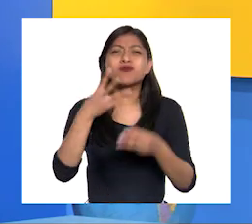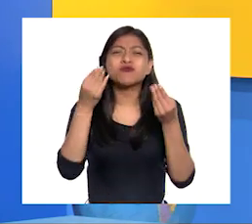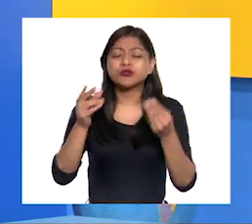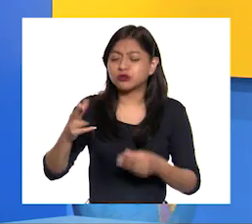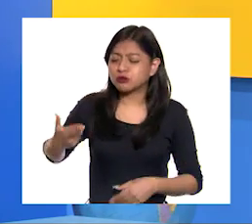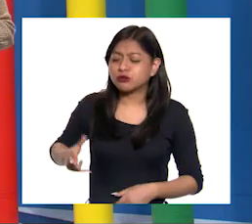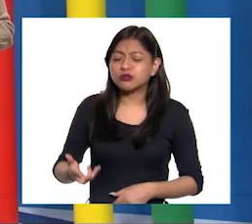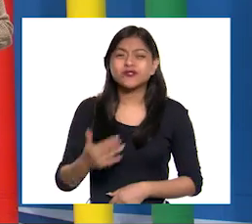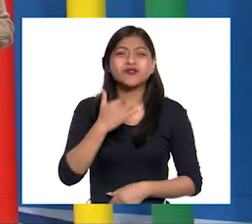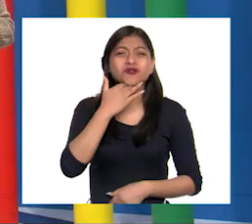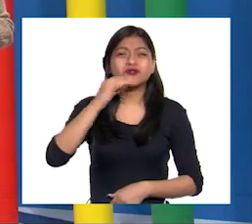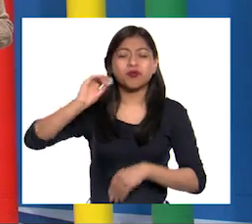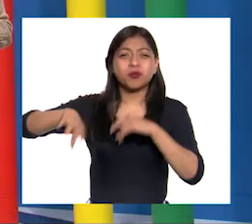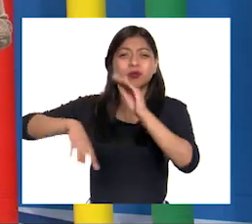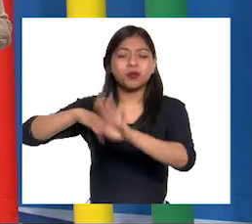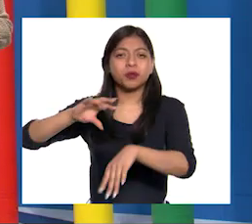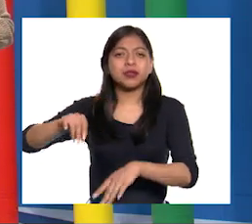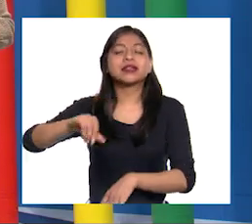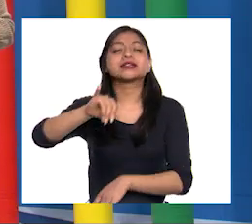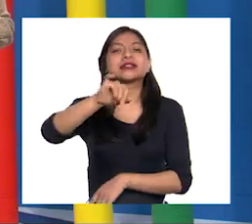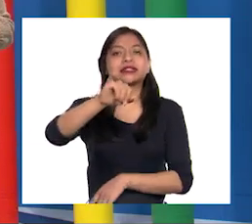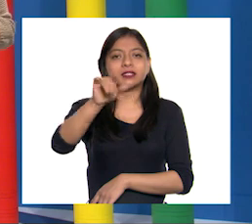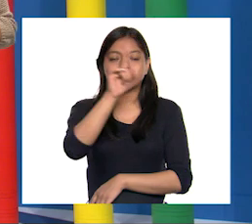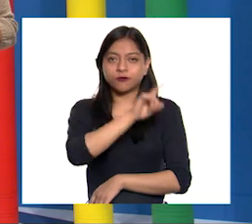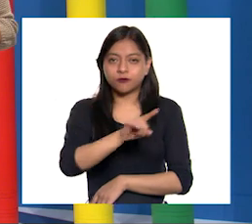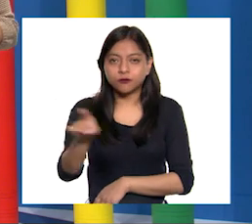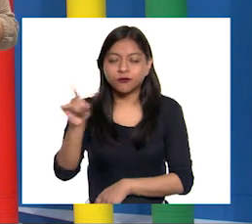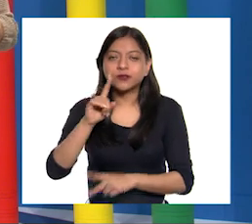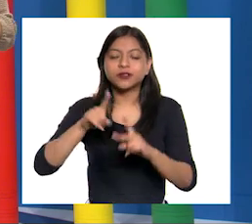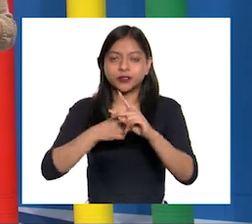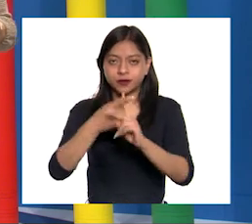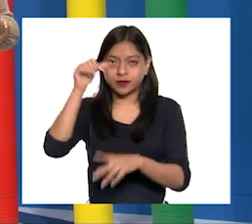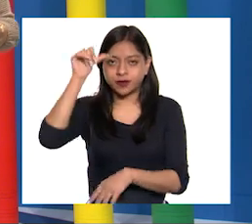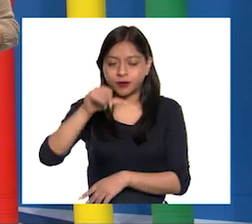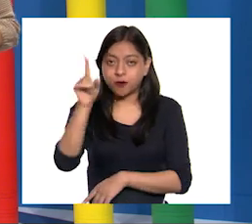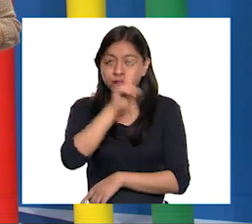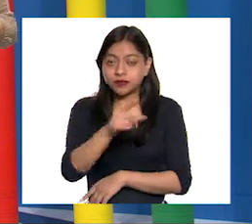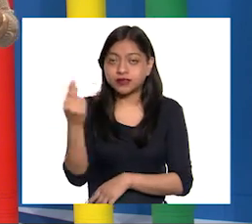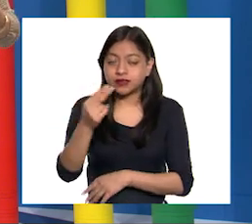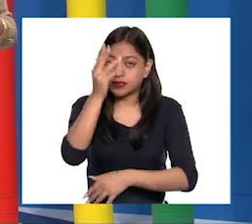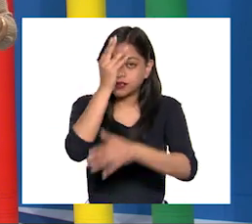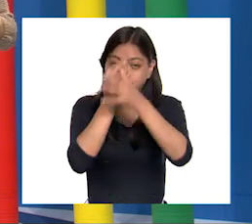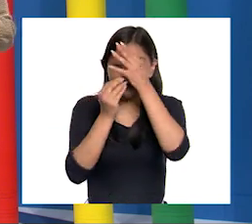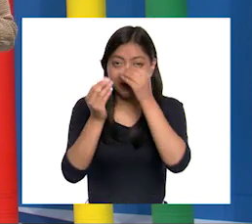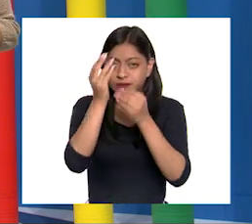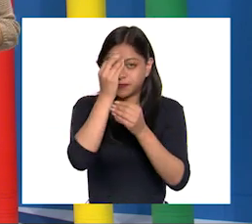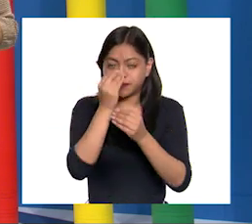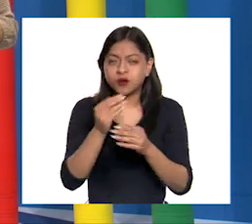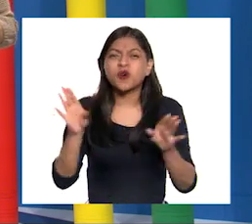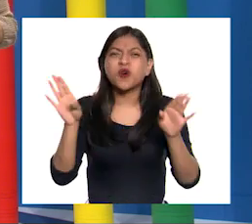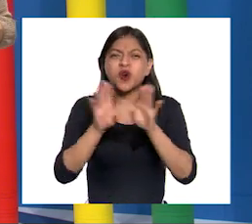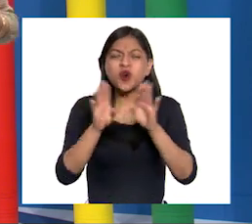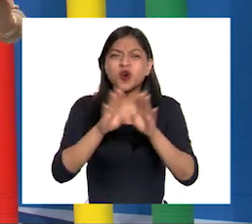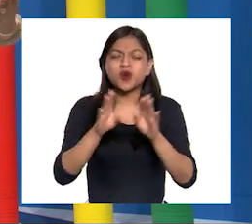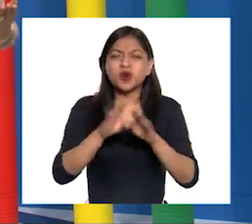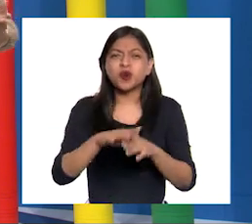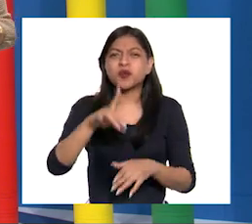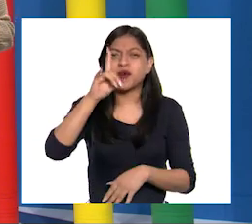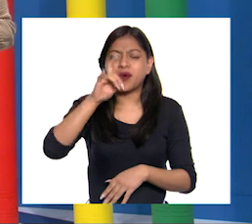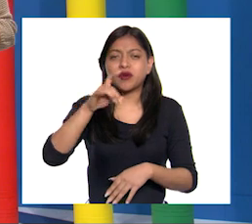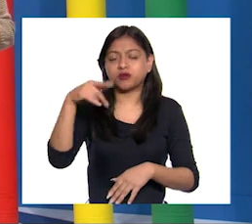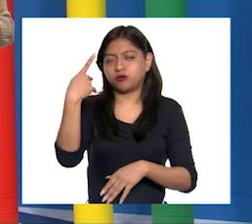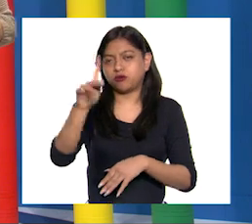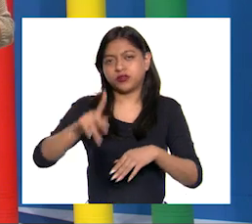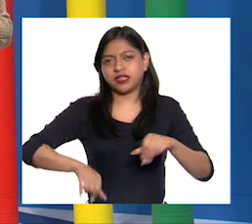contaminados Bueno, podemos empezar por ahí Hay que tener conocimiento de cómo contaminan el agua nuestras